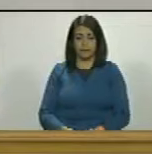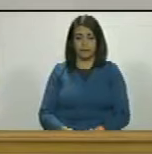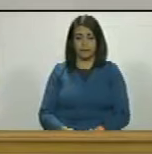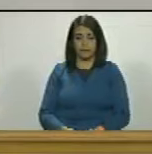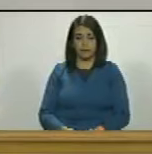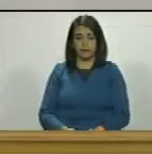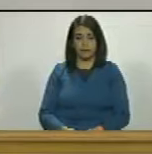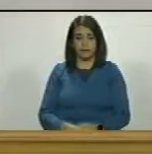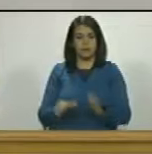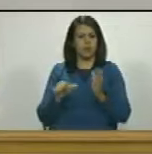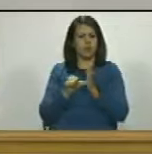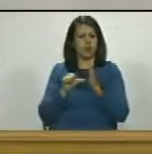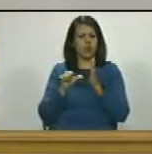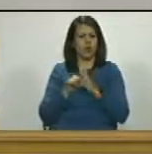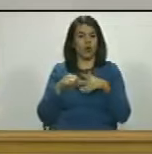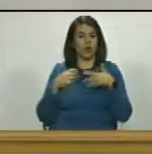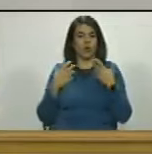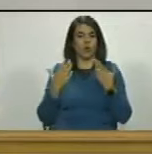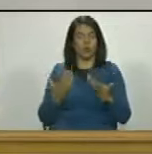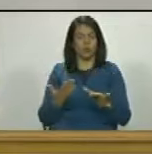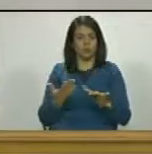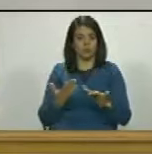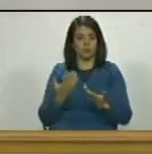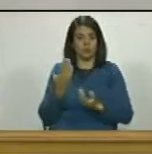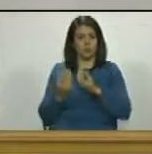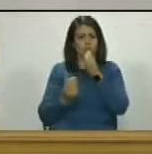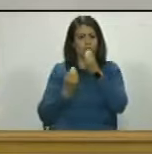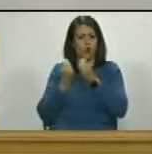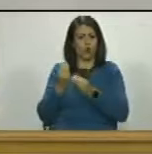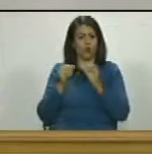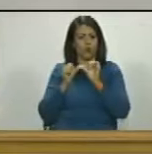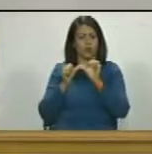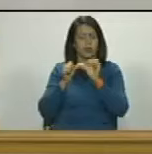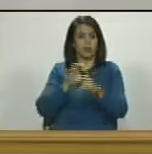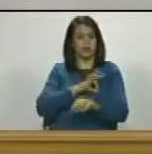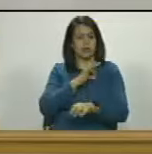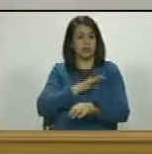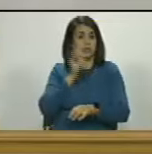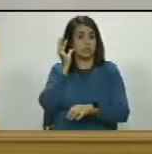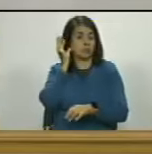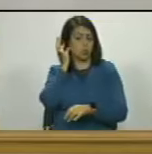¿de dónde sale? ¿cómo se mantiene esa señora?